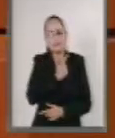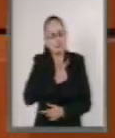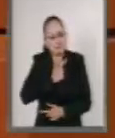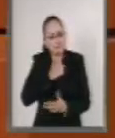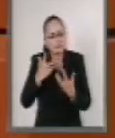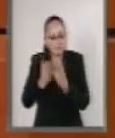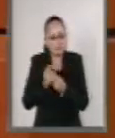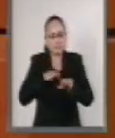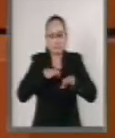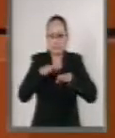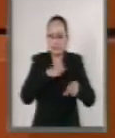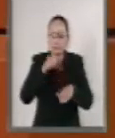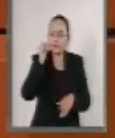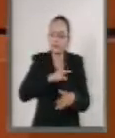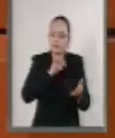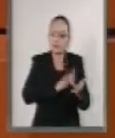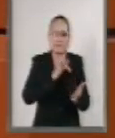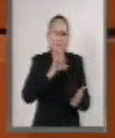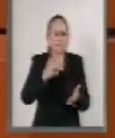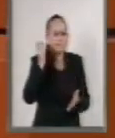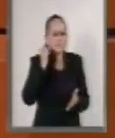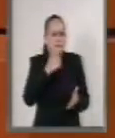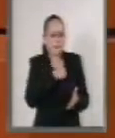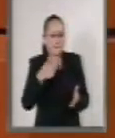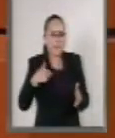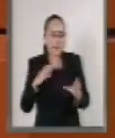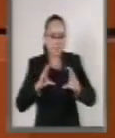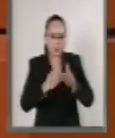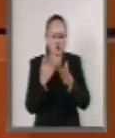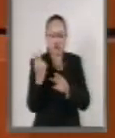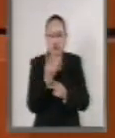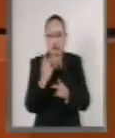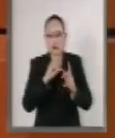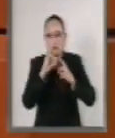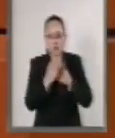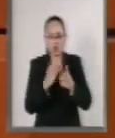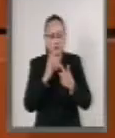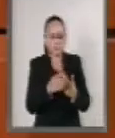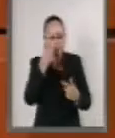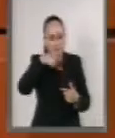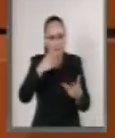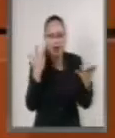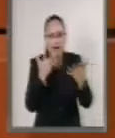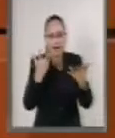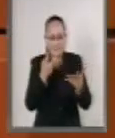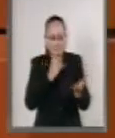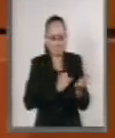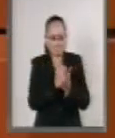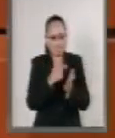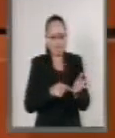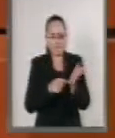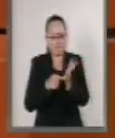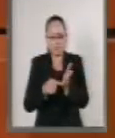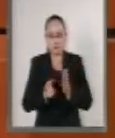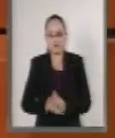y agradecer por supuesto también a las y los integrantes de ambas comisiones para elaborar el presente dictamen.